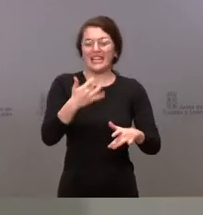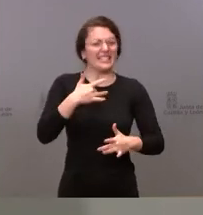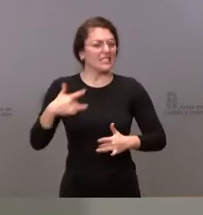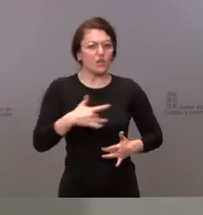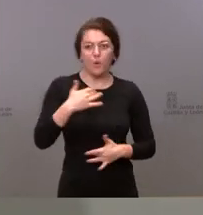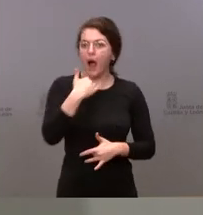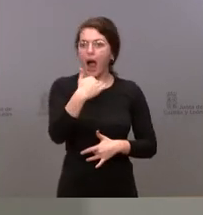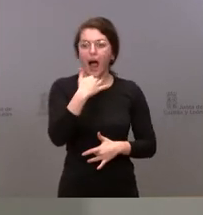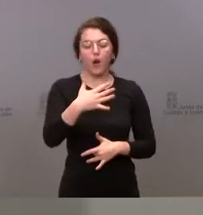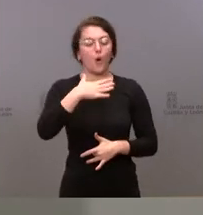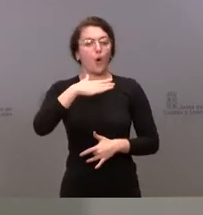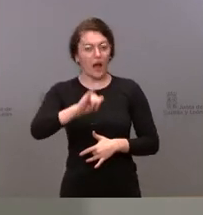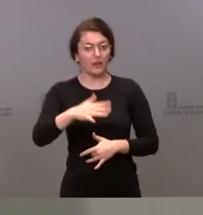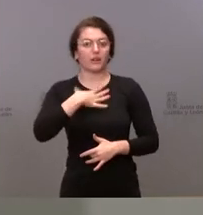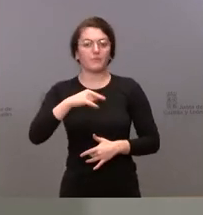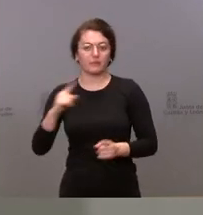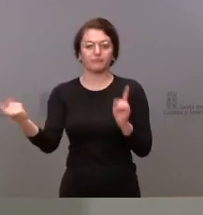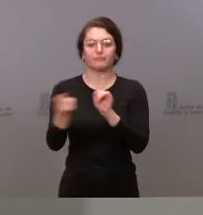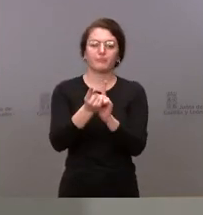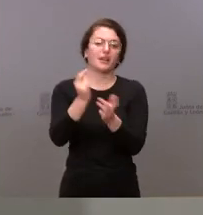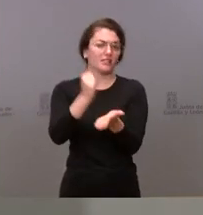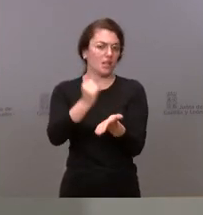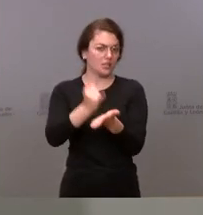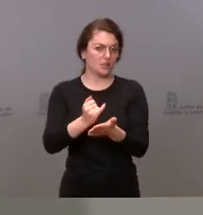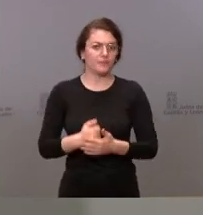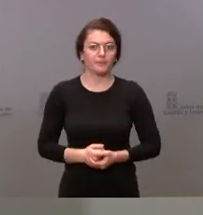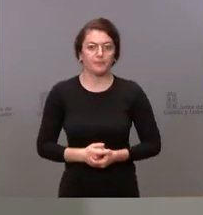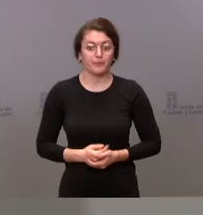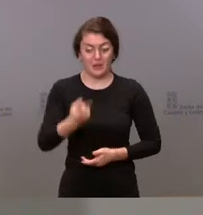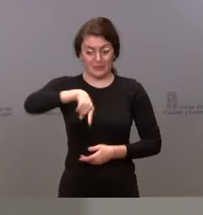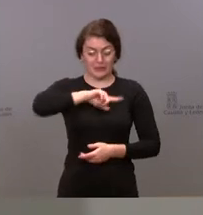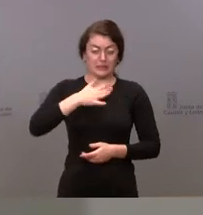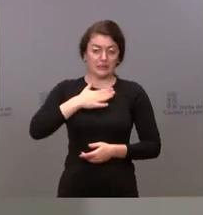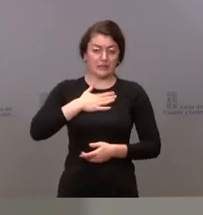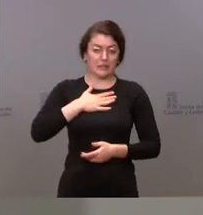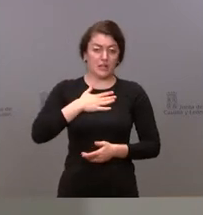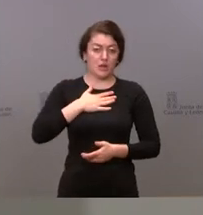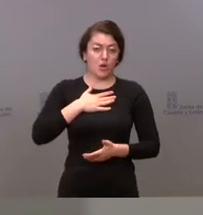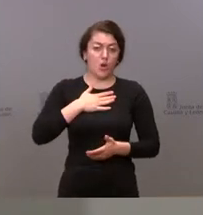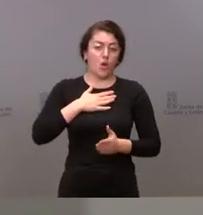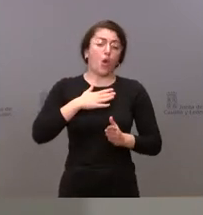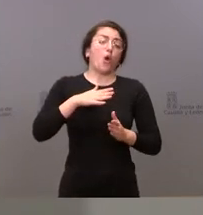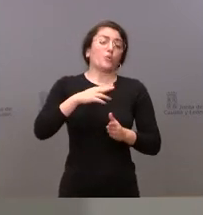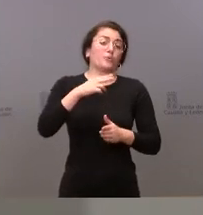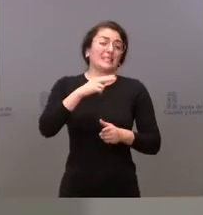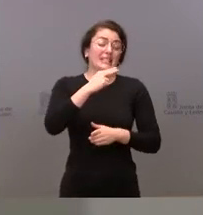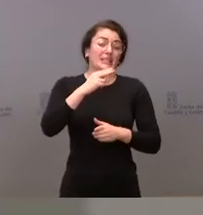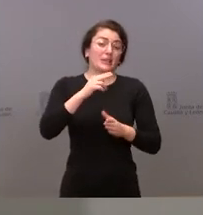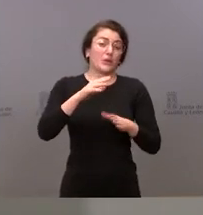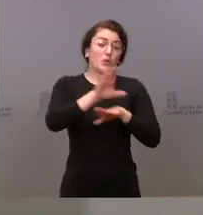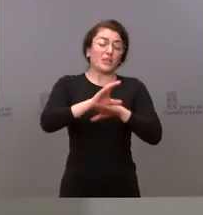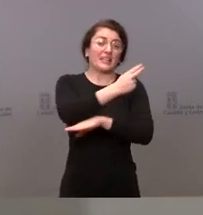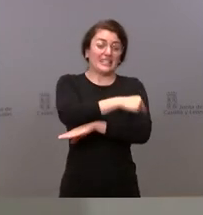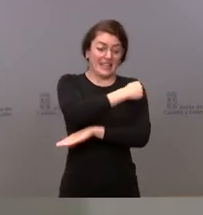síntomas que les puedan acercar a estos test. Nosotros en este momento desde la consejería de Sanidad, el consejero está trabajando con su equipo en el